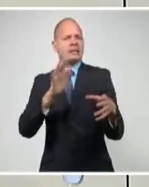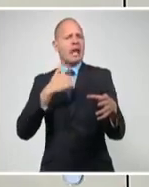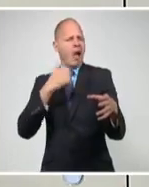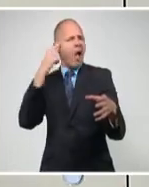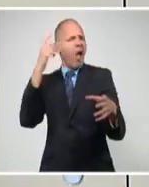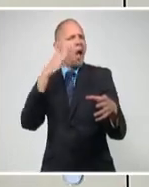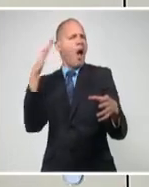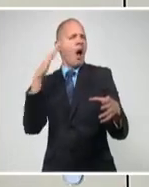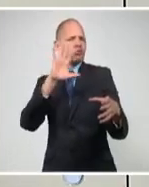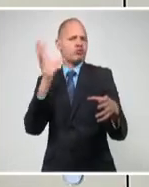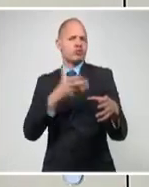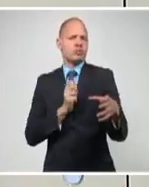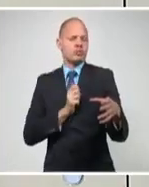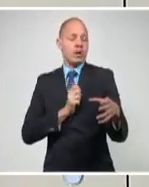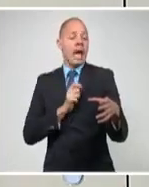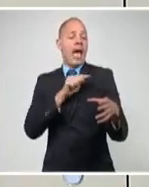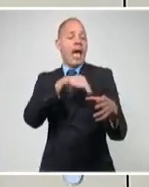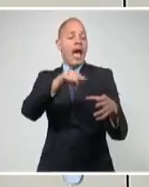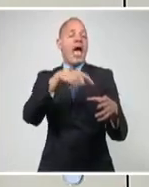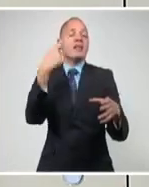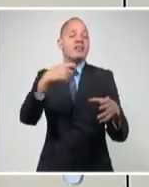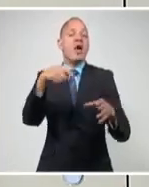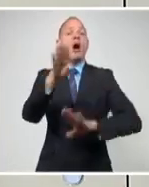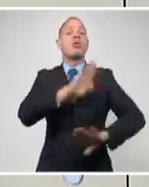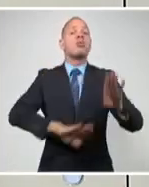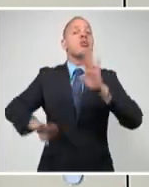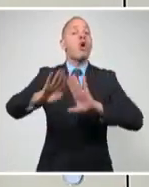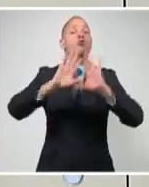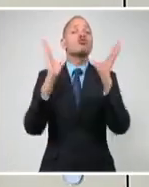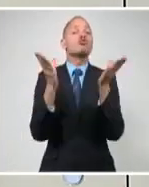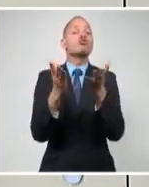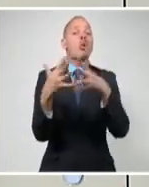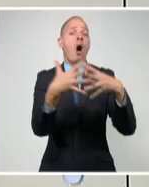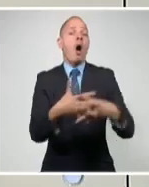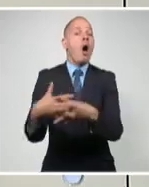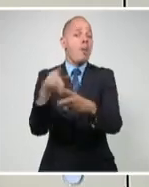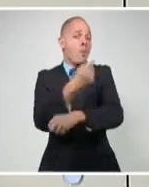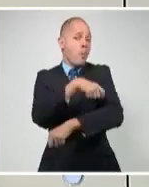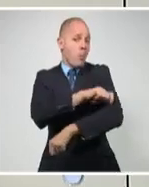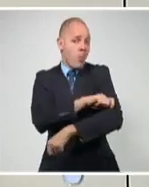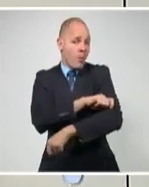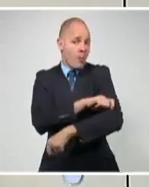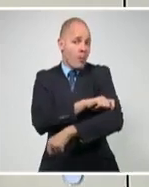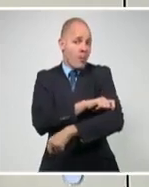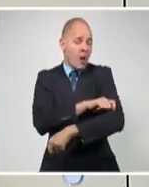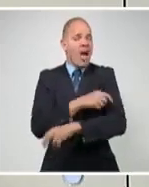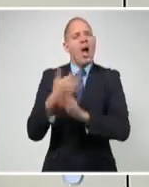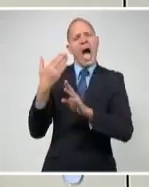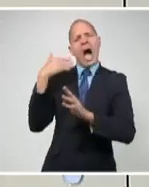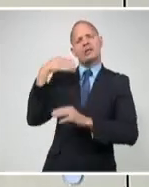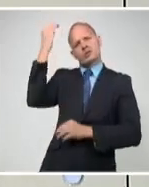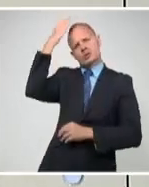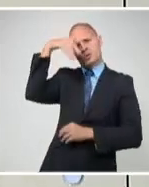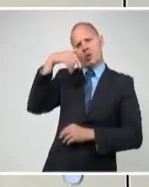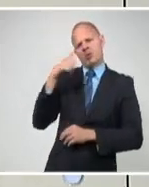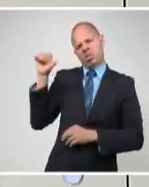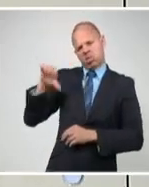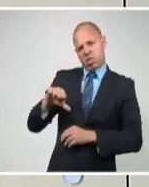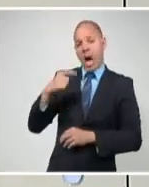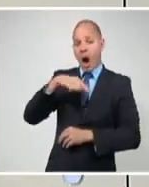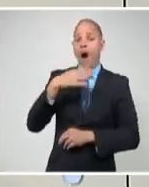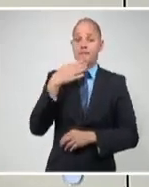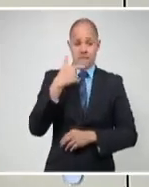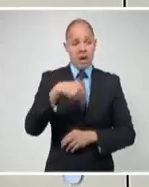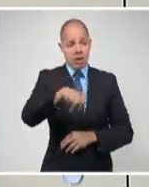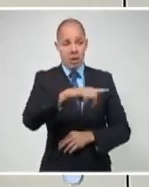harán cumplir los intereses nacionales de Estados Unidos mucho más efectivamente que lo que hizo Trump hasta hoy. Biden, eso usted